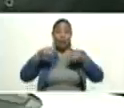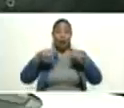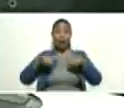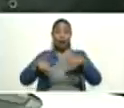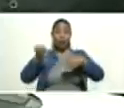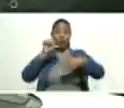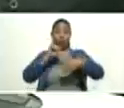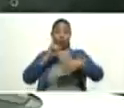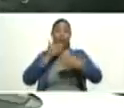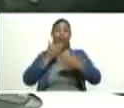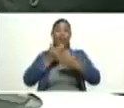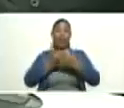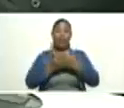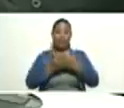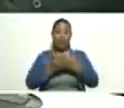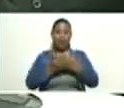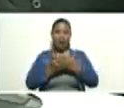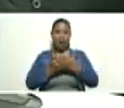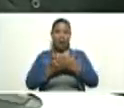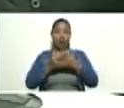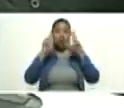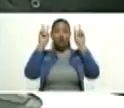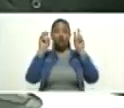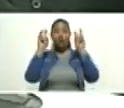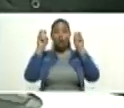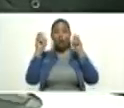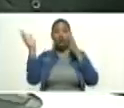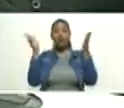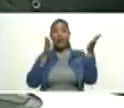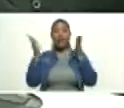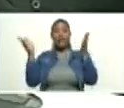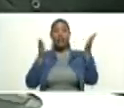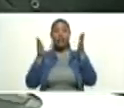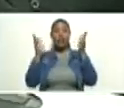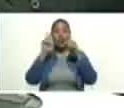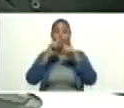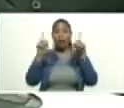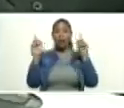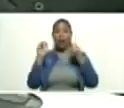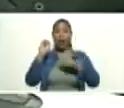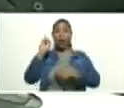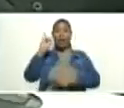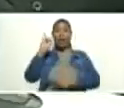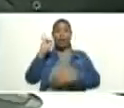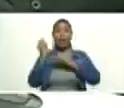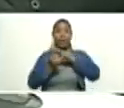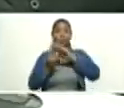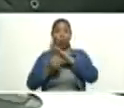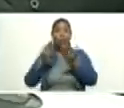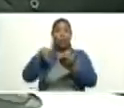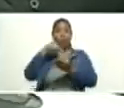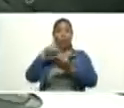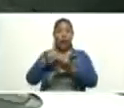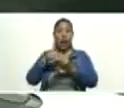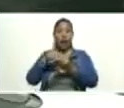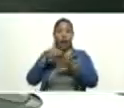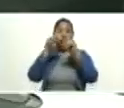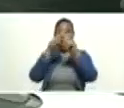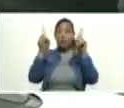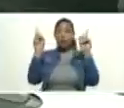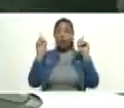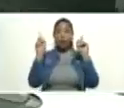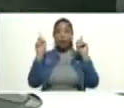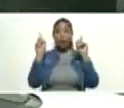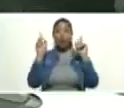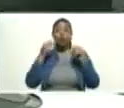y es gracias a la modernización del Servicio Meteorológico, del Instituto Nacional de Meteorología. Y tenemos